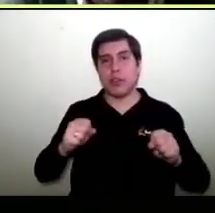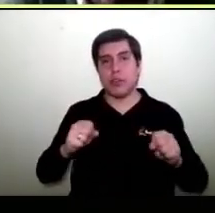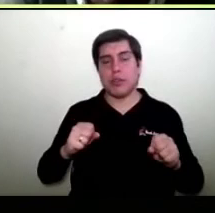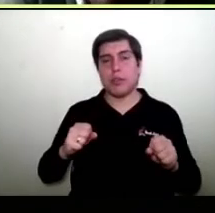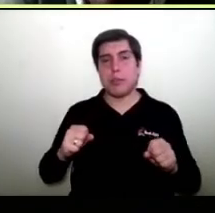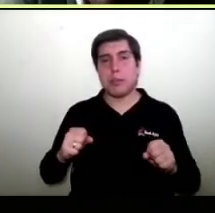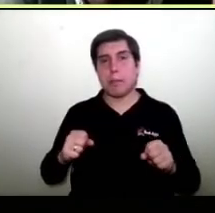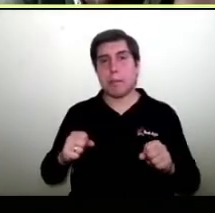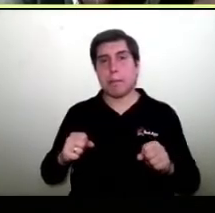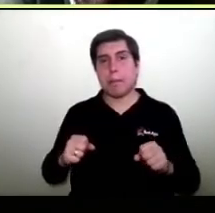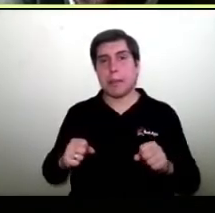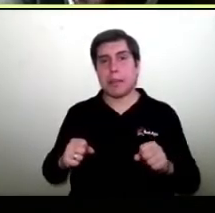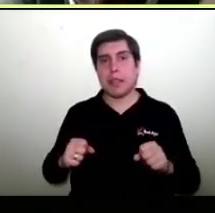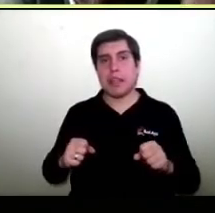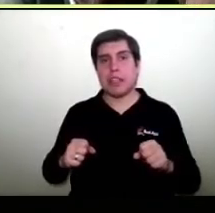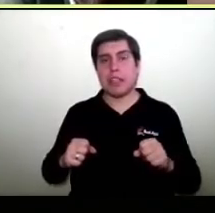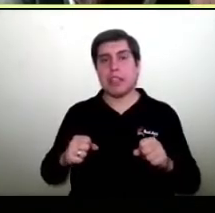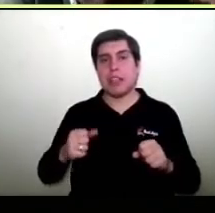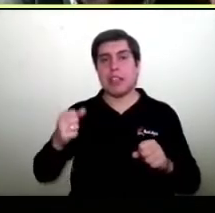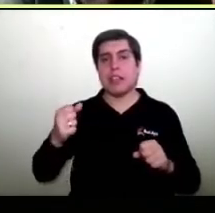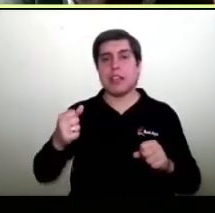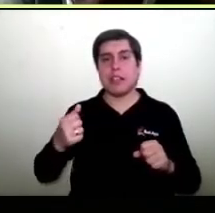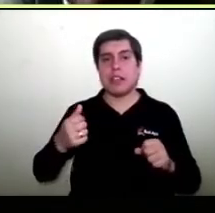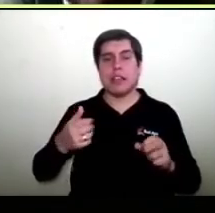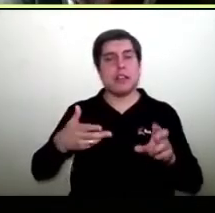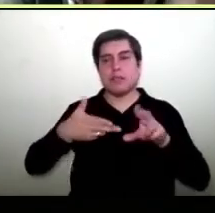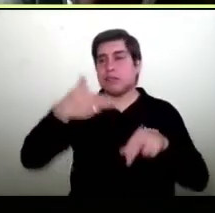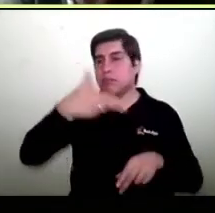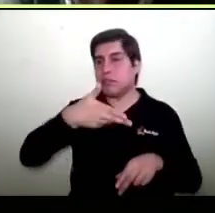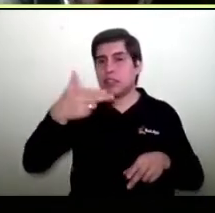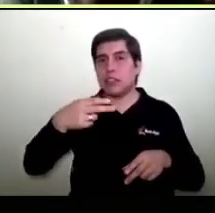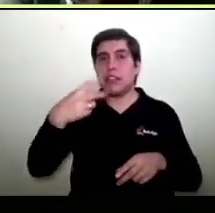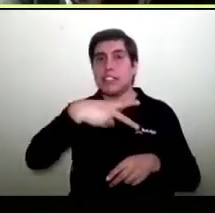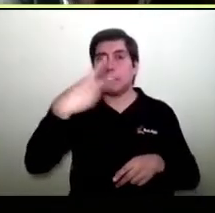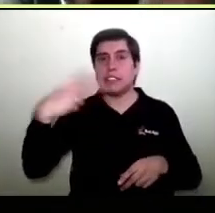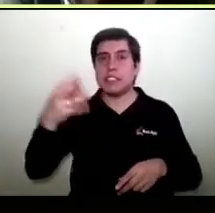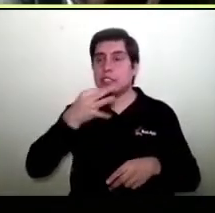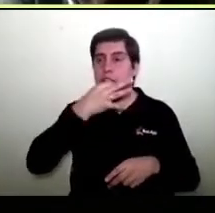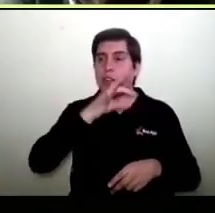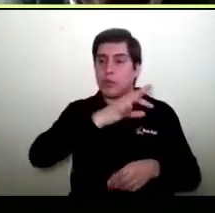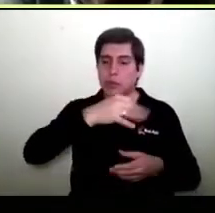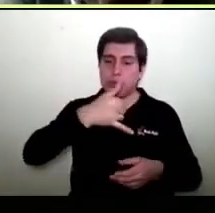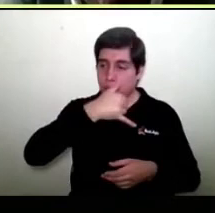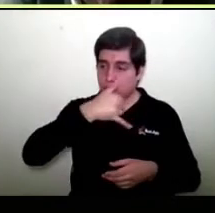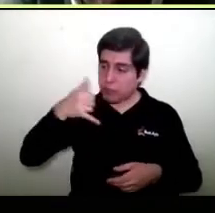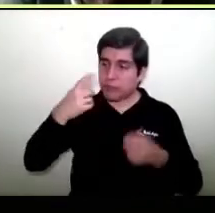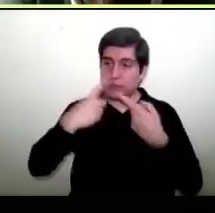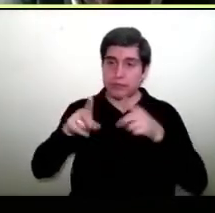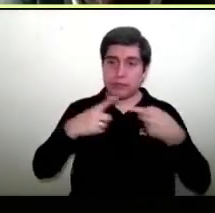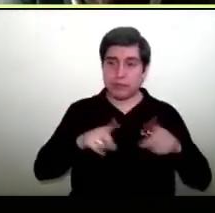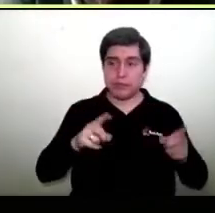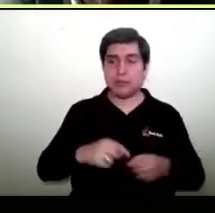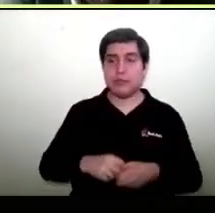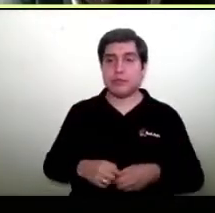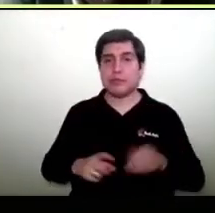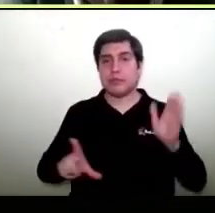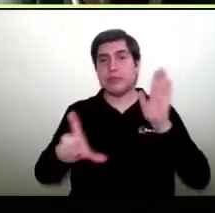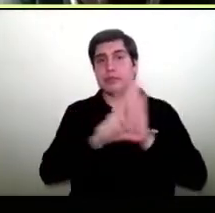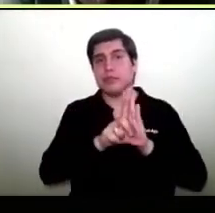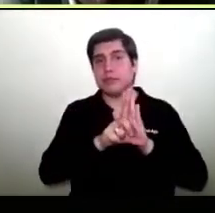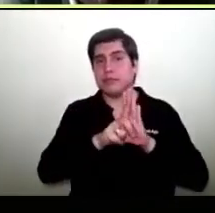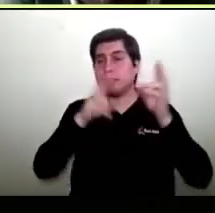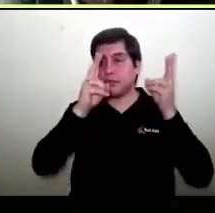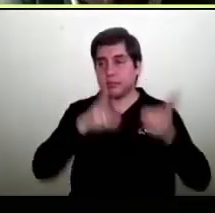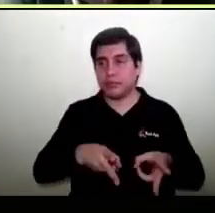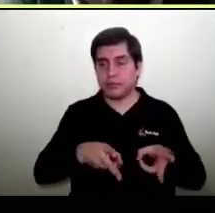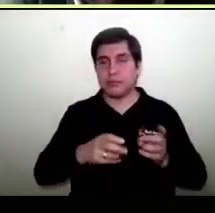la cámara armas sexo drogas y todo lo que son considerados negocios no